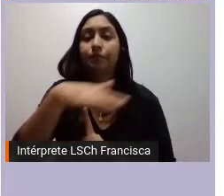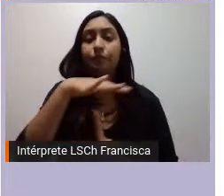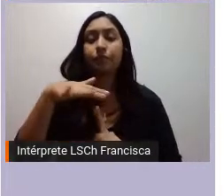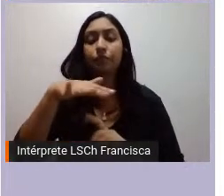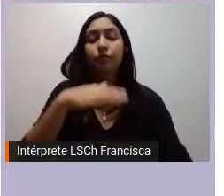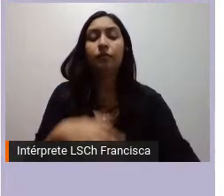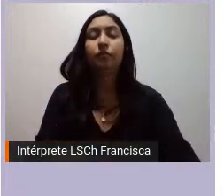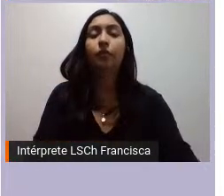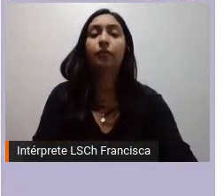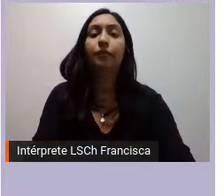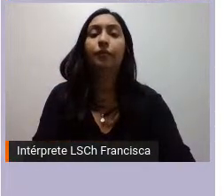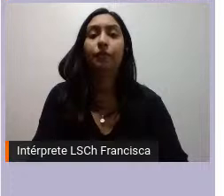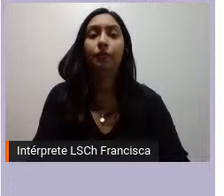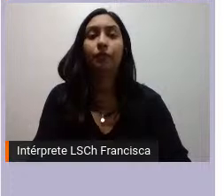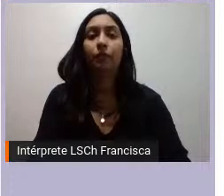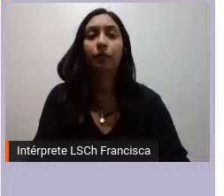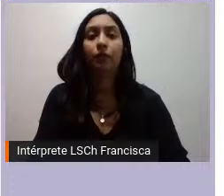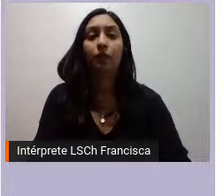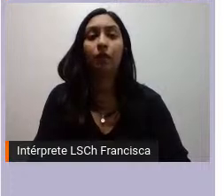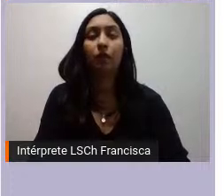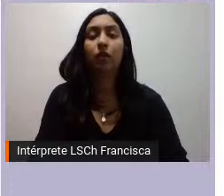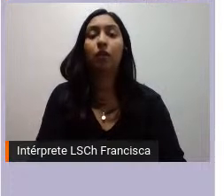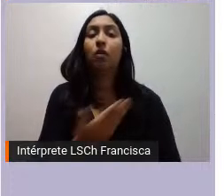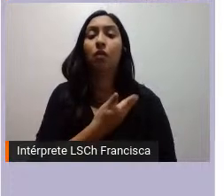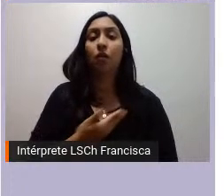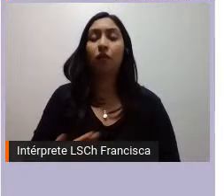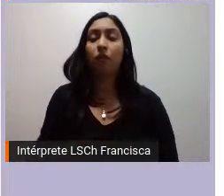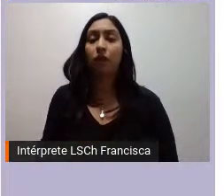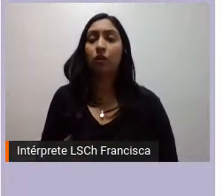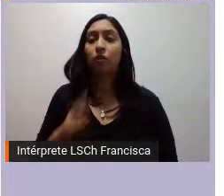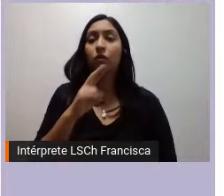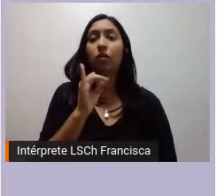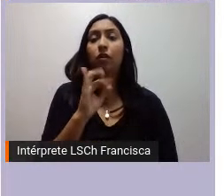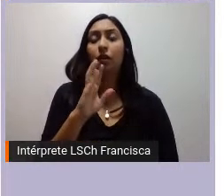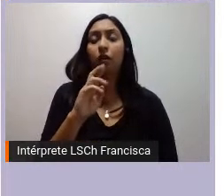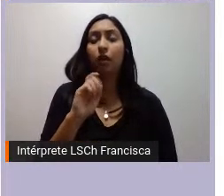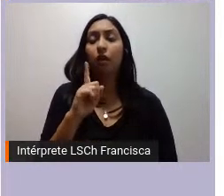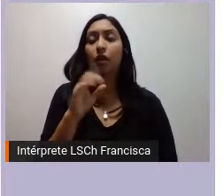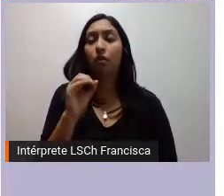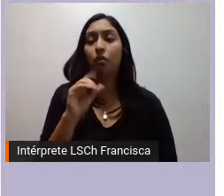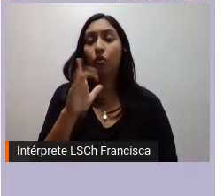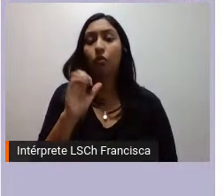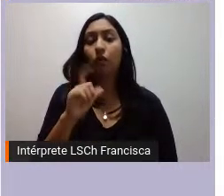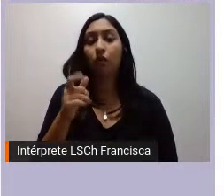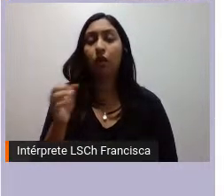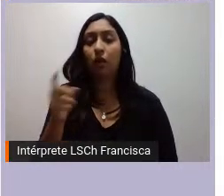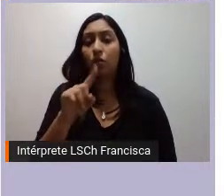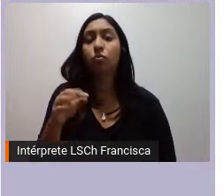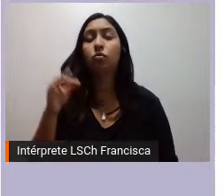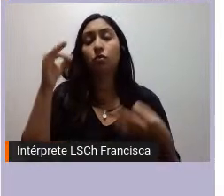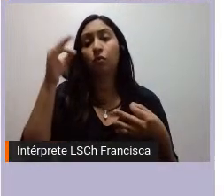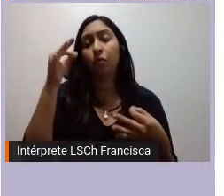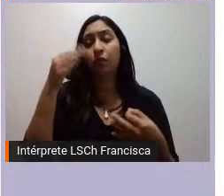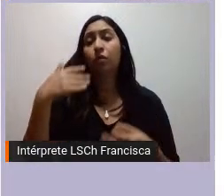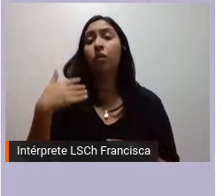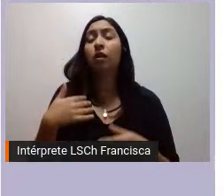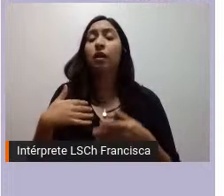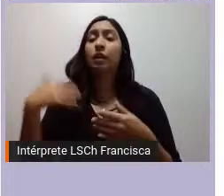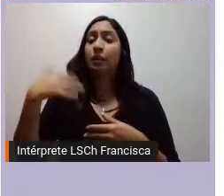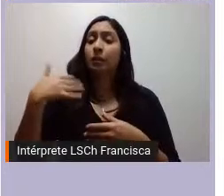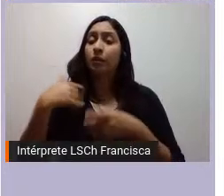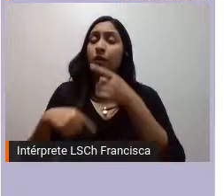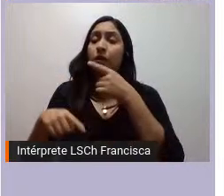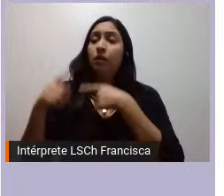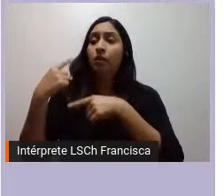un nuevo trato y es un documento muy importante en poder diagnosticar los problemas históricos que han desarrollado